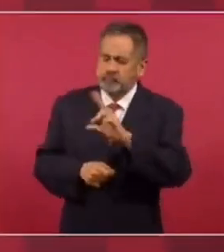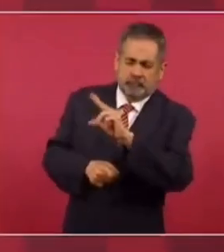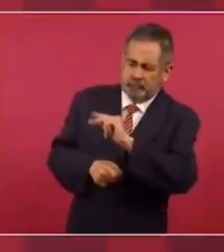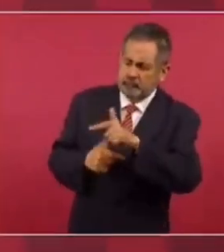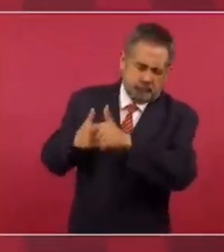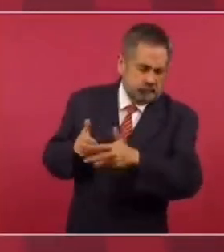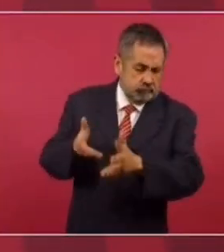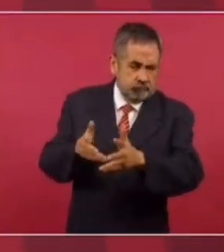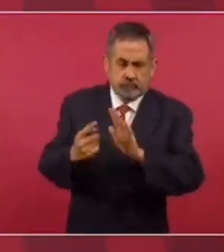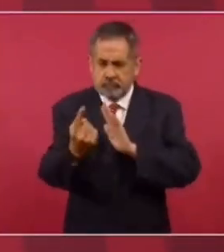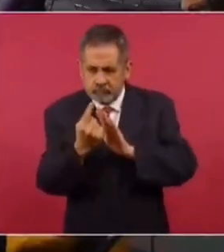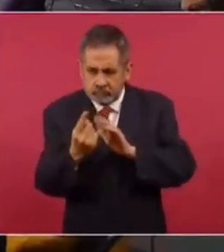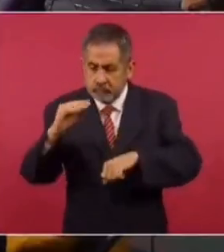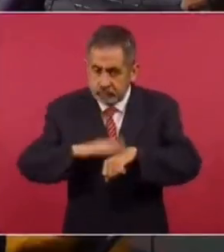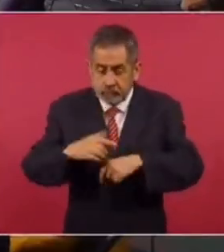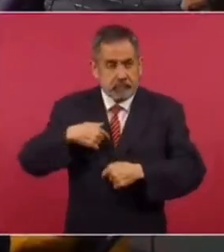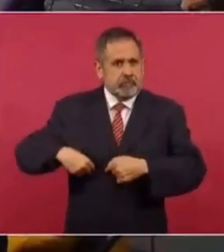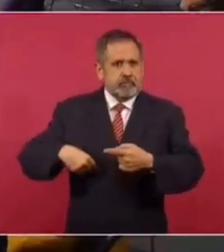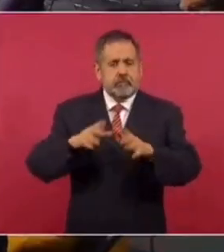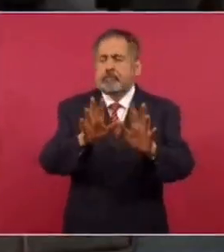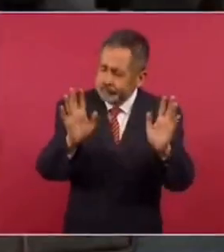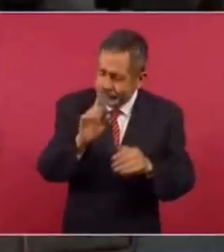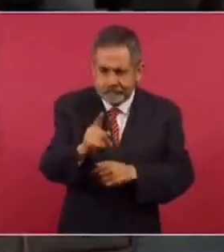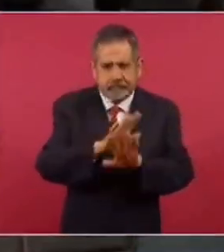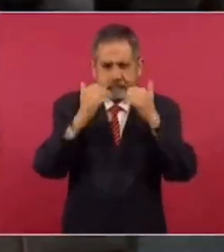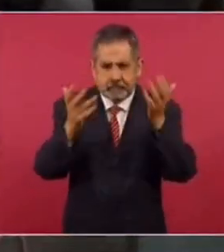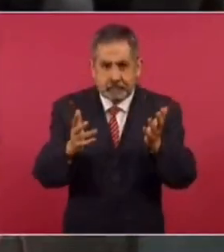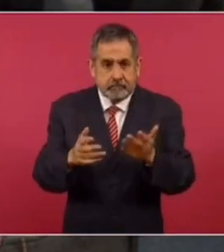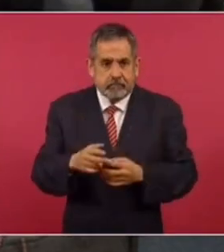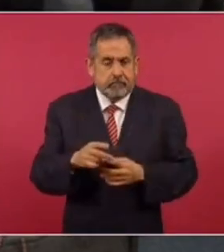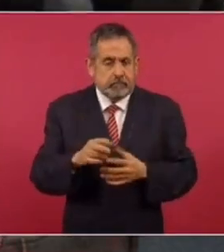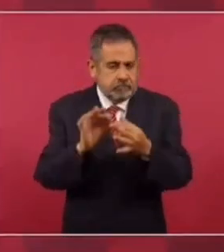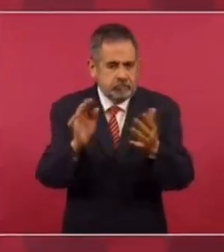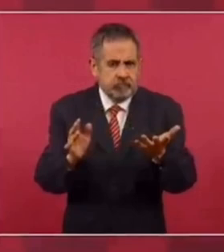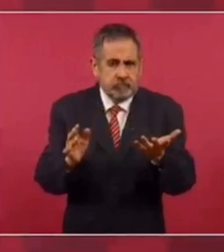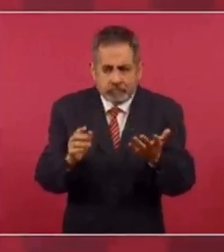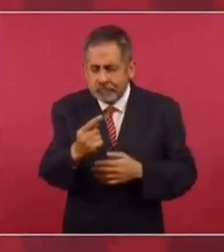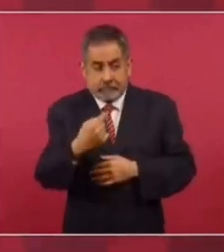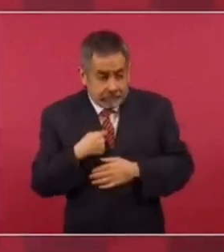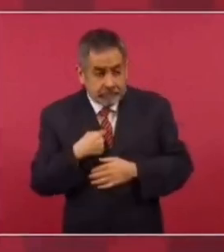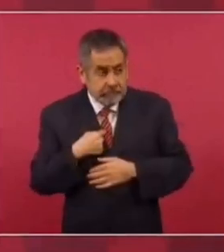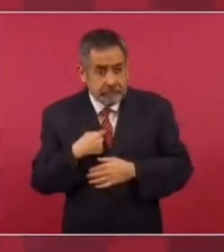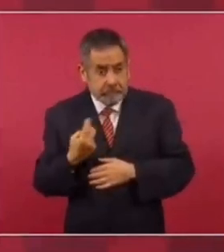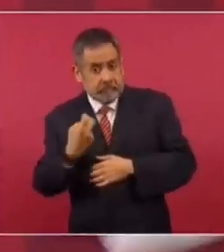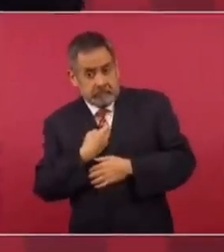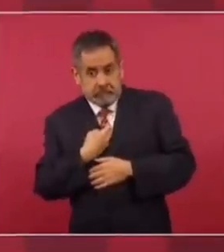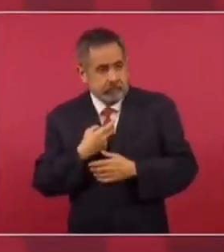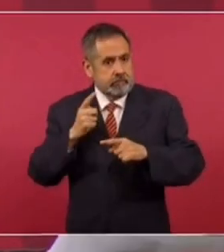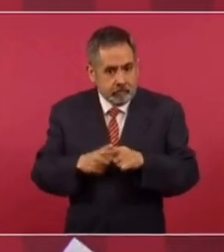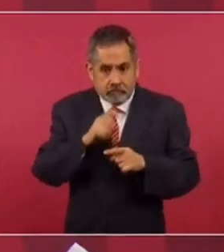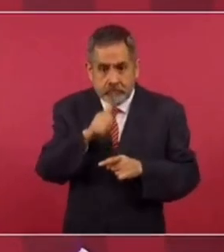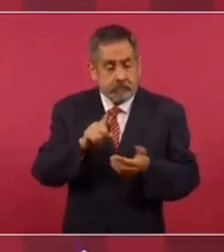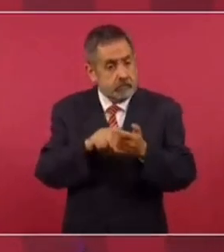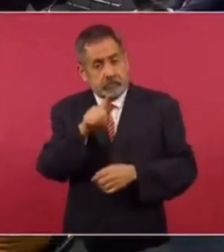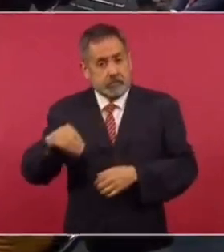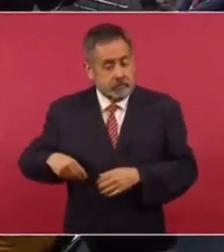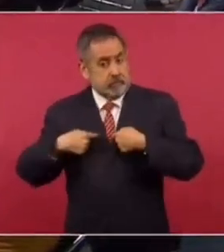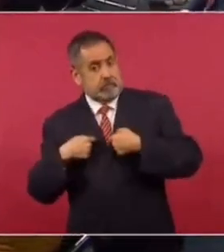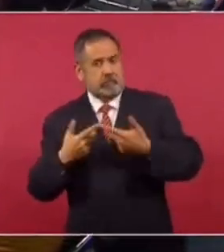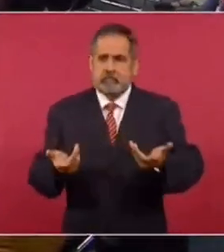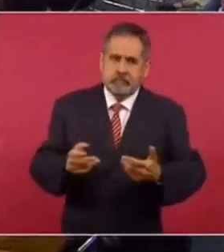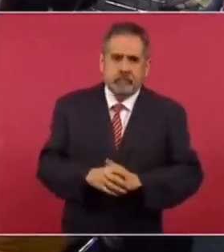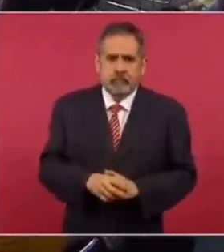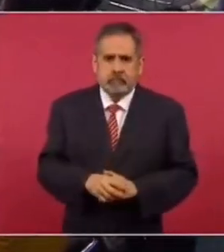partidos. Y luego vienes tú con esto. No, no por eso, por lo que sea, por lo que sea. Entonces ya con eso, ahora resulta que también vamos a ser nosotros responsables.